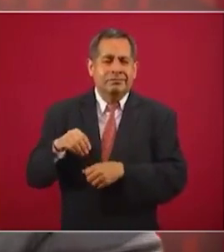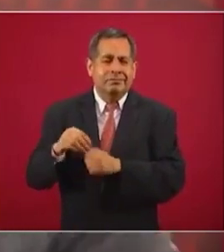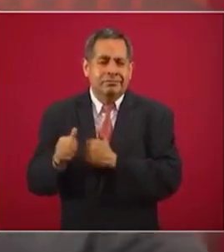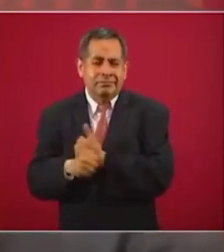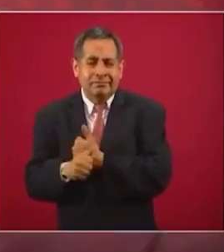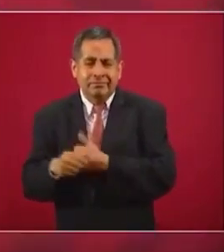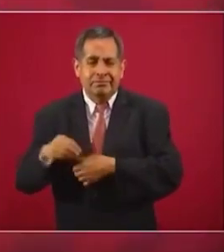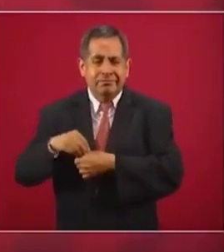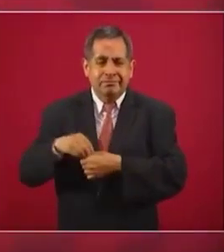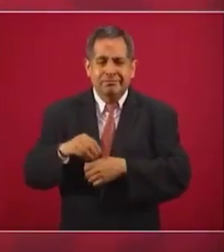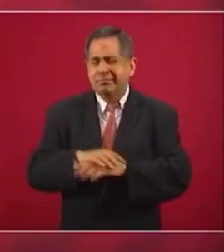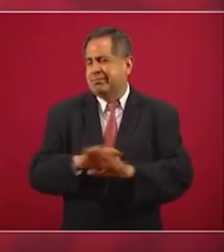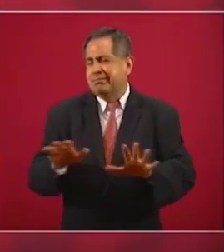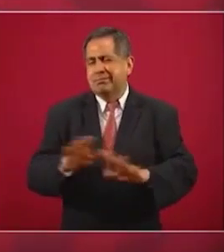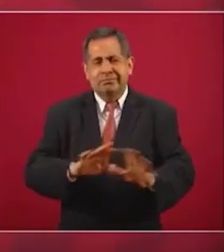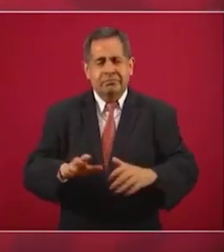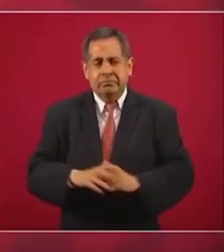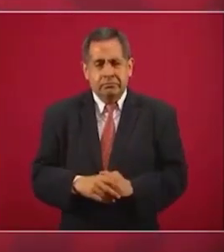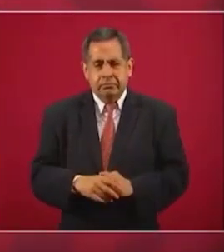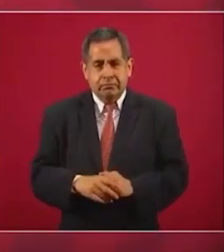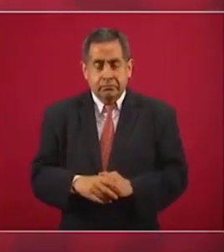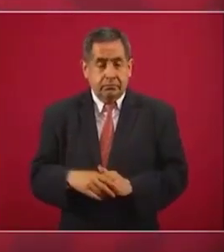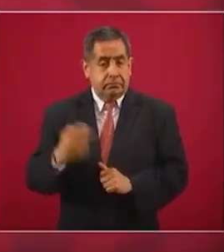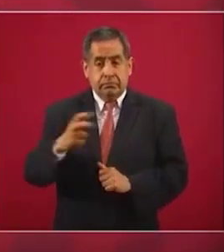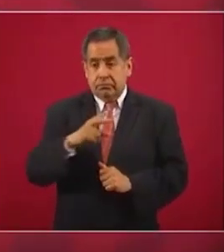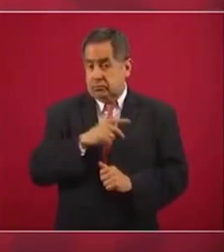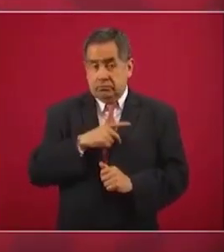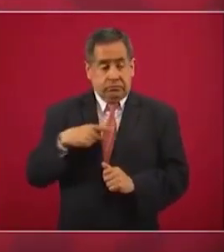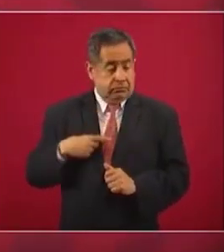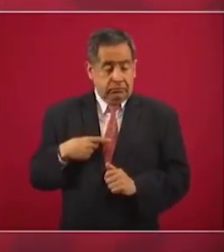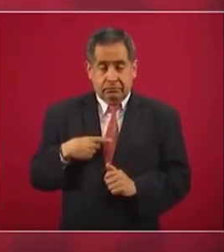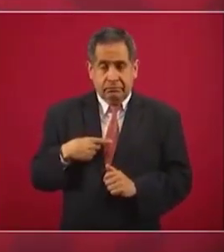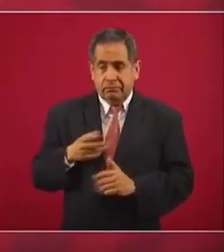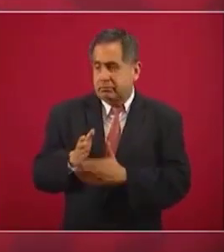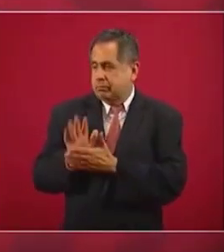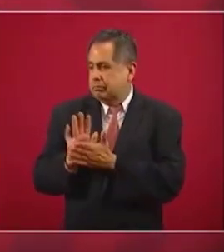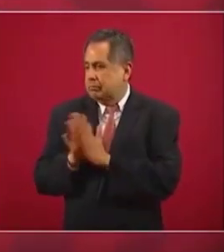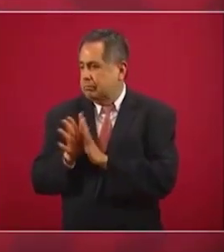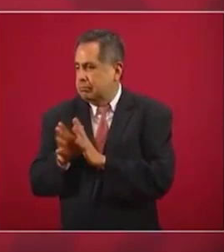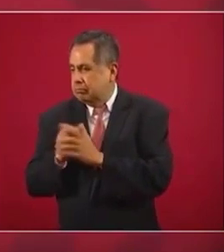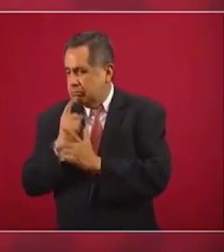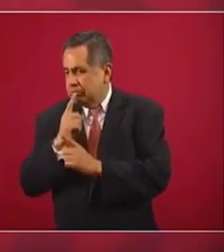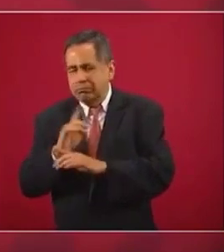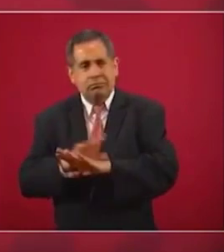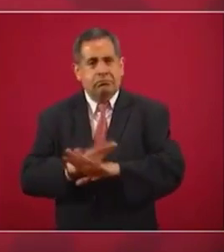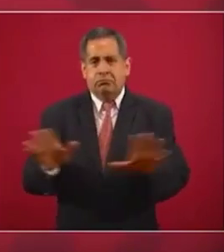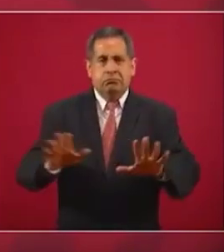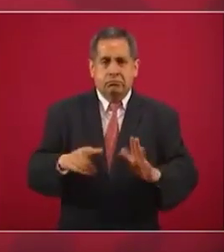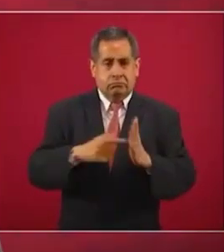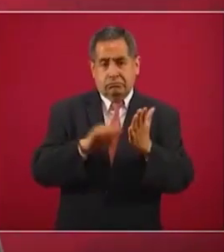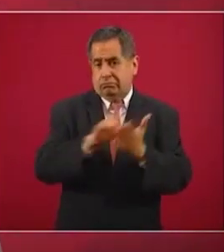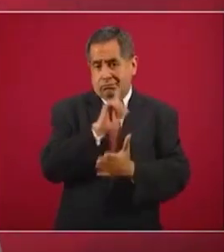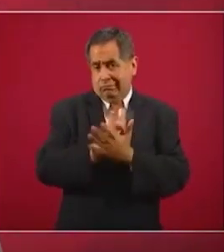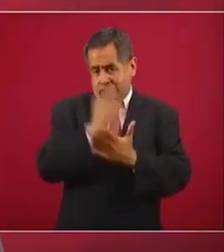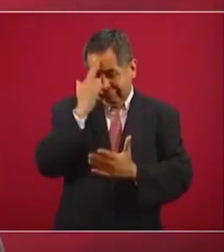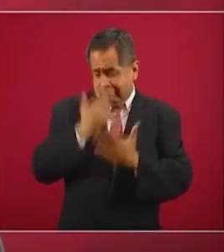Además, sería indebido y es hasta ilegal